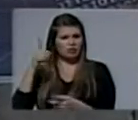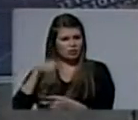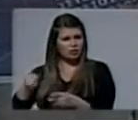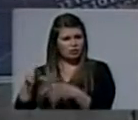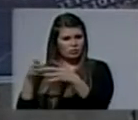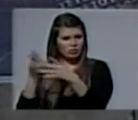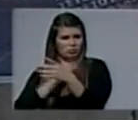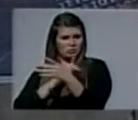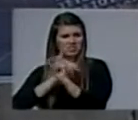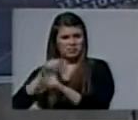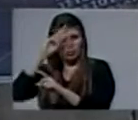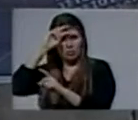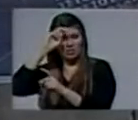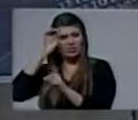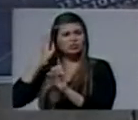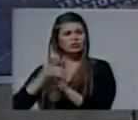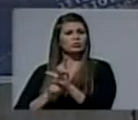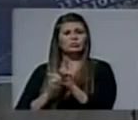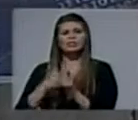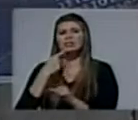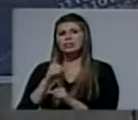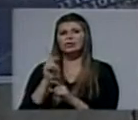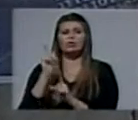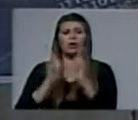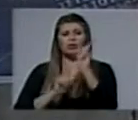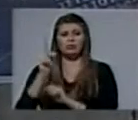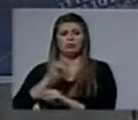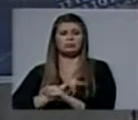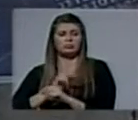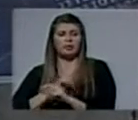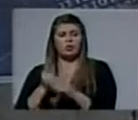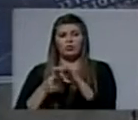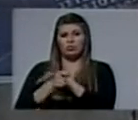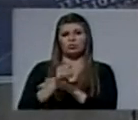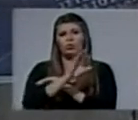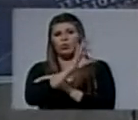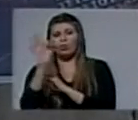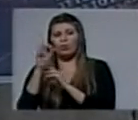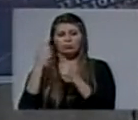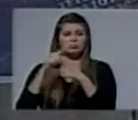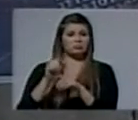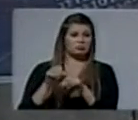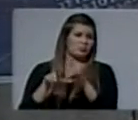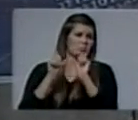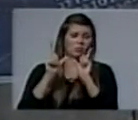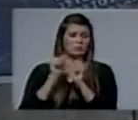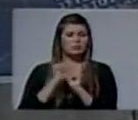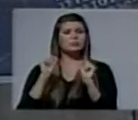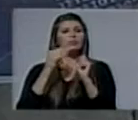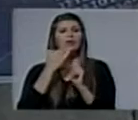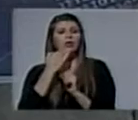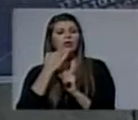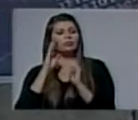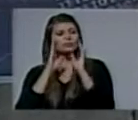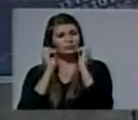y a su hospital, solamente se menciona cuando surge un caso de grave corrupción o de otra índola llamativa. Mi